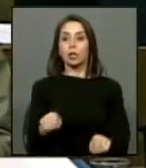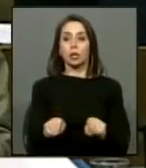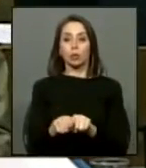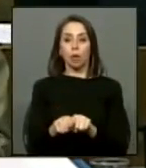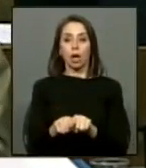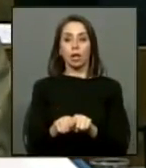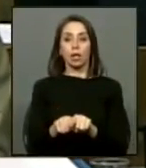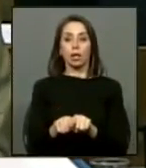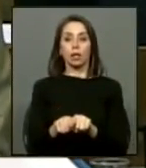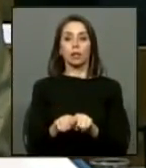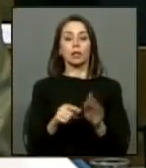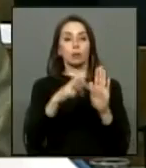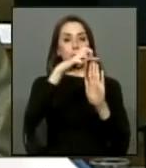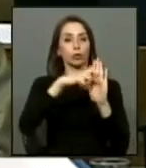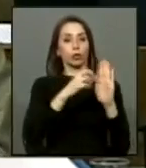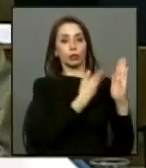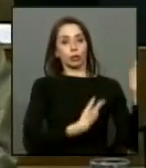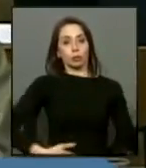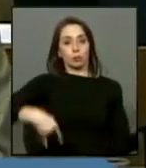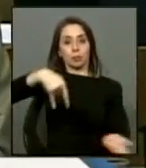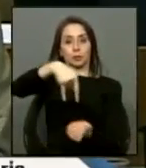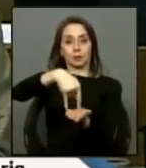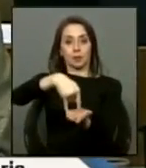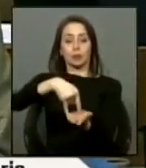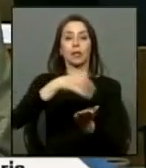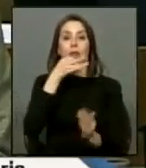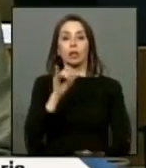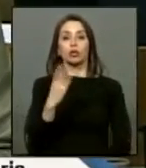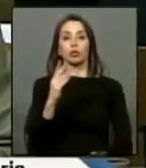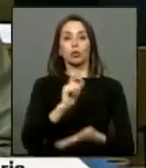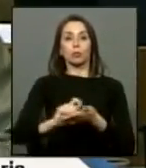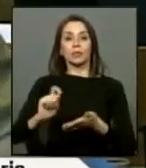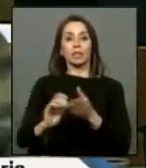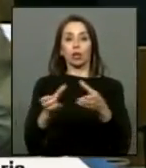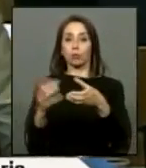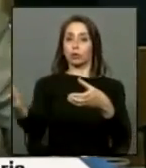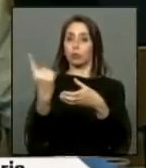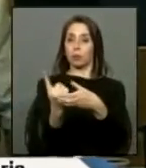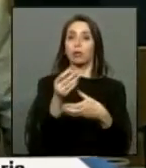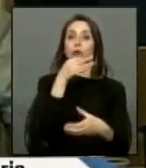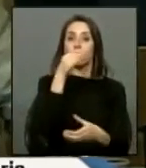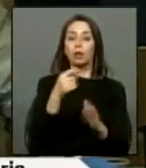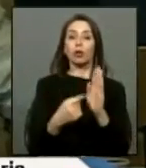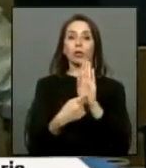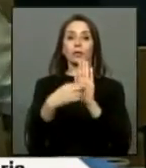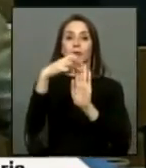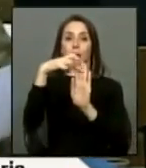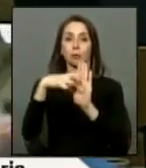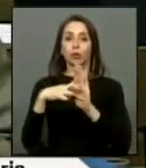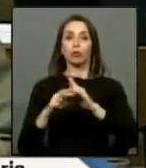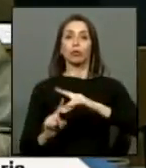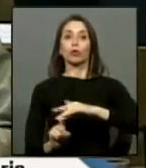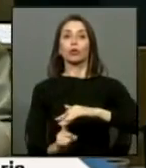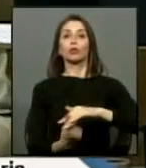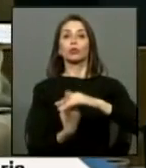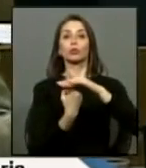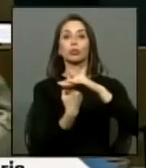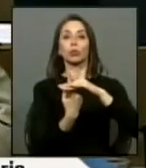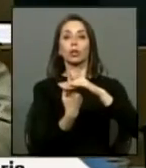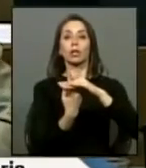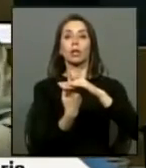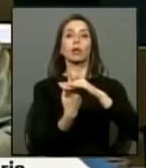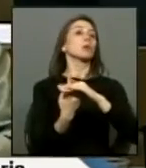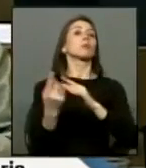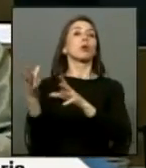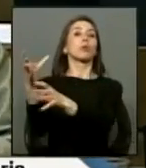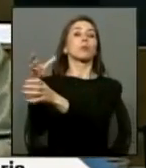como se señala en el mensaje y en su planteamiento por la subsecretaria de la comisión este proyecto surge como resultado